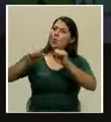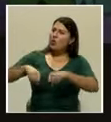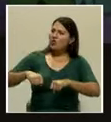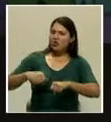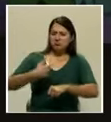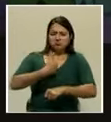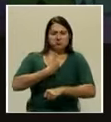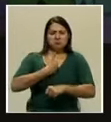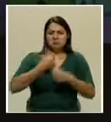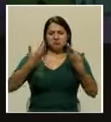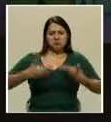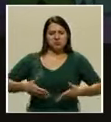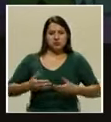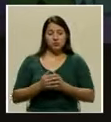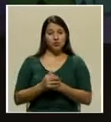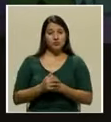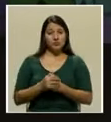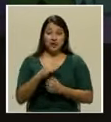somos hoy día.